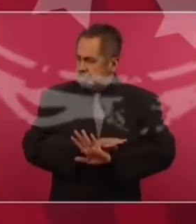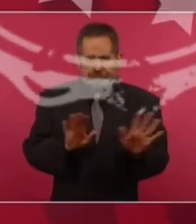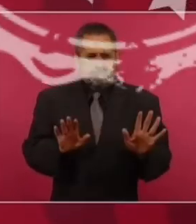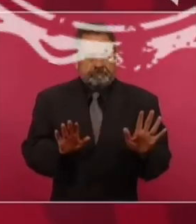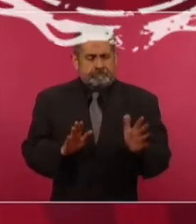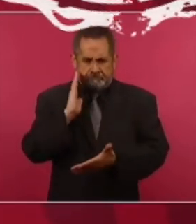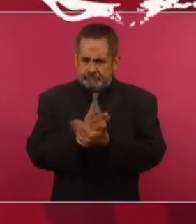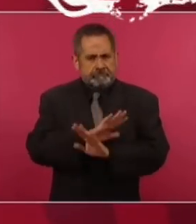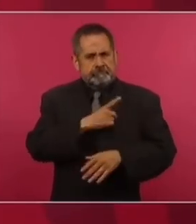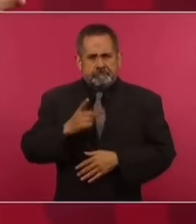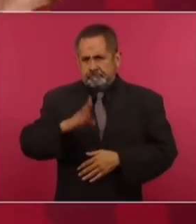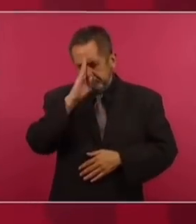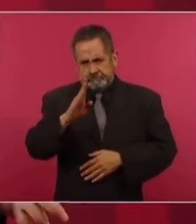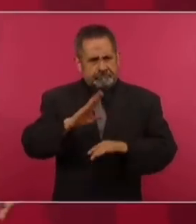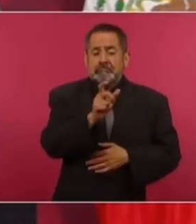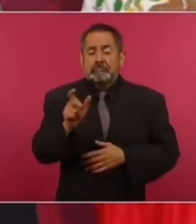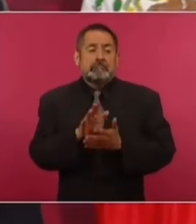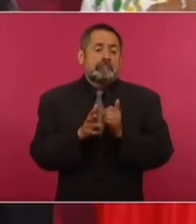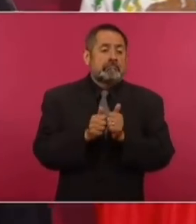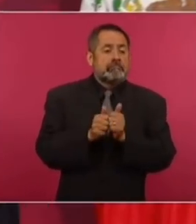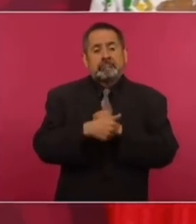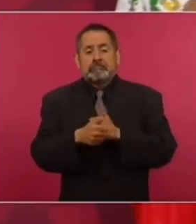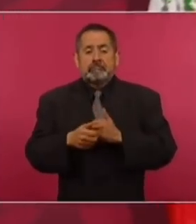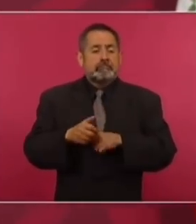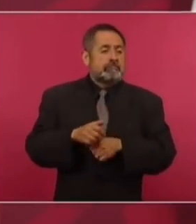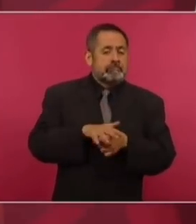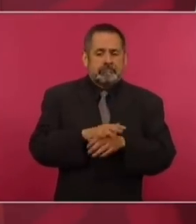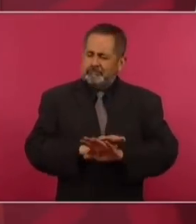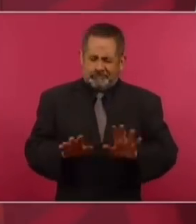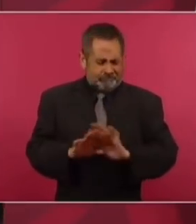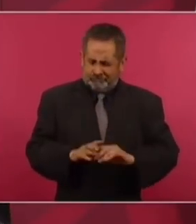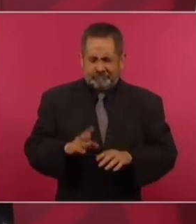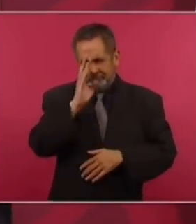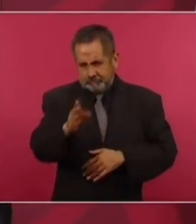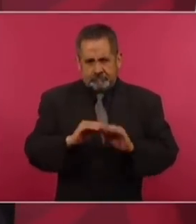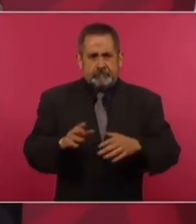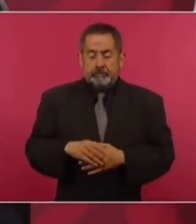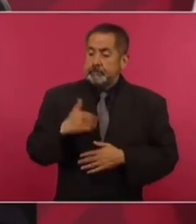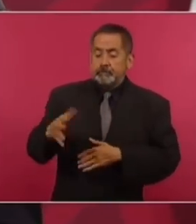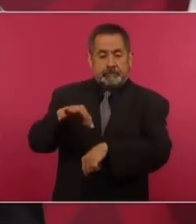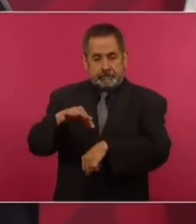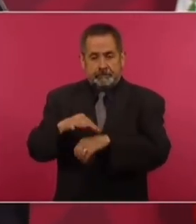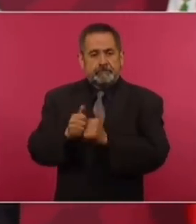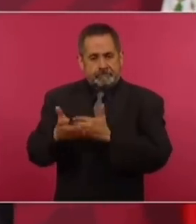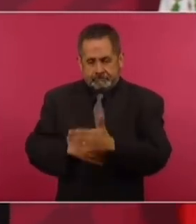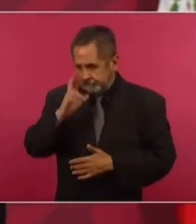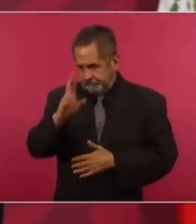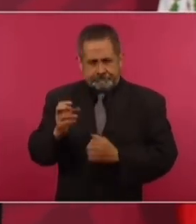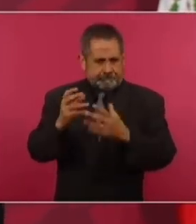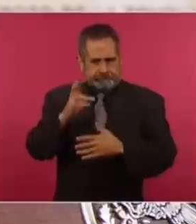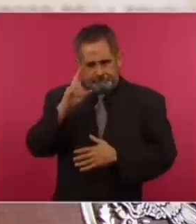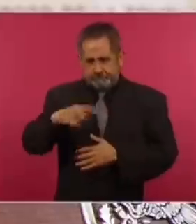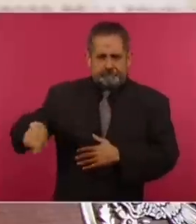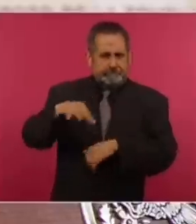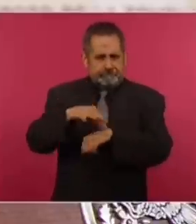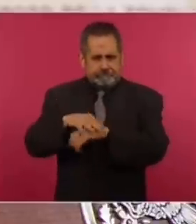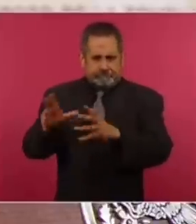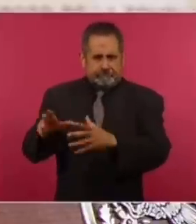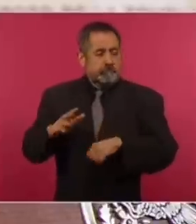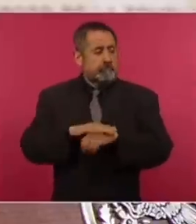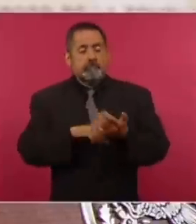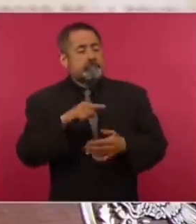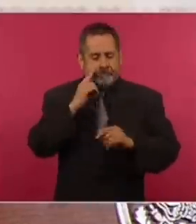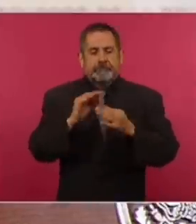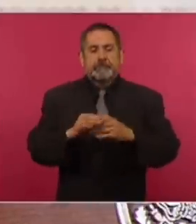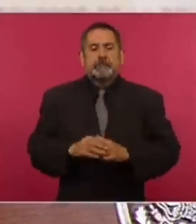...de definiciones, de hablar con claridad. El caso de estos médicos, que respeto mucho, es parte de ese pensamiento